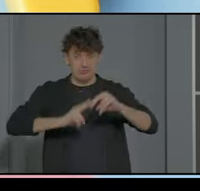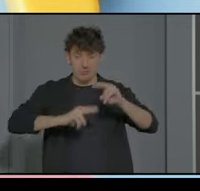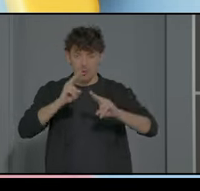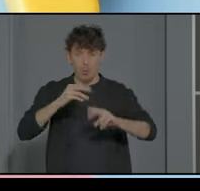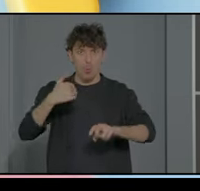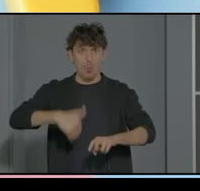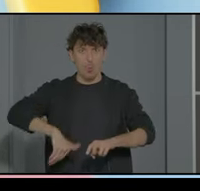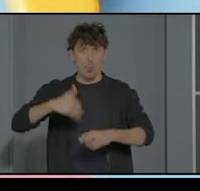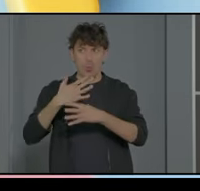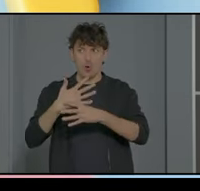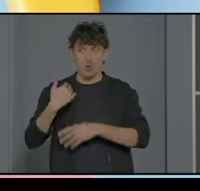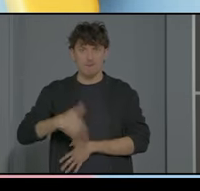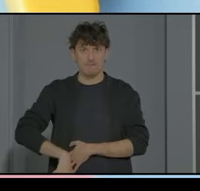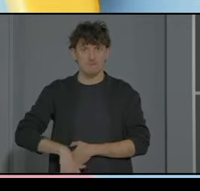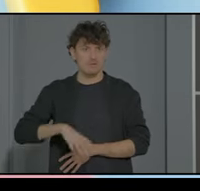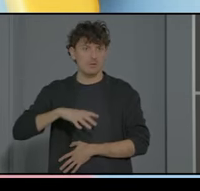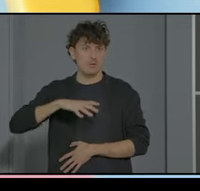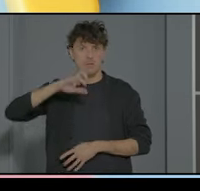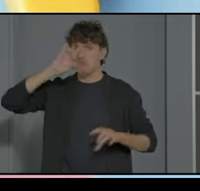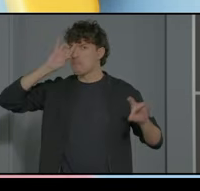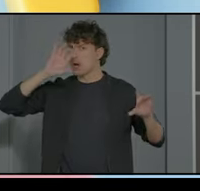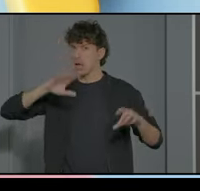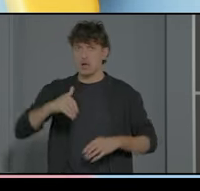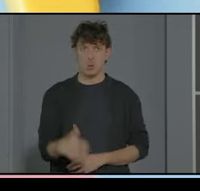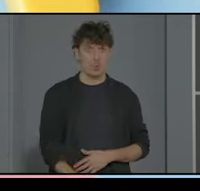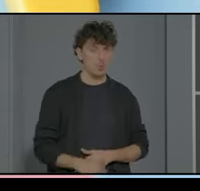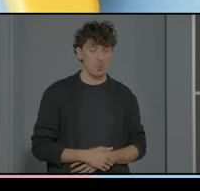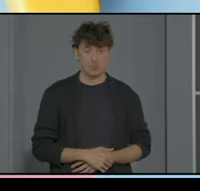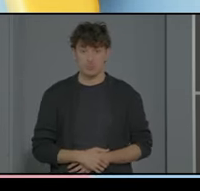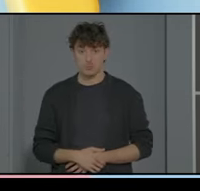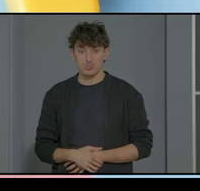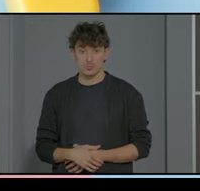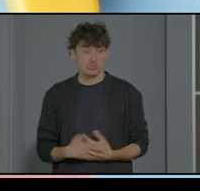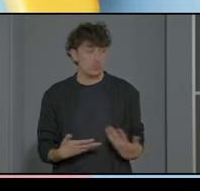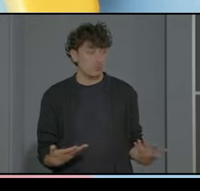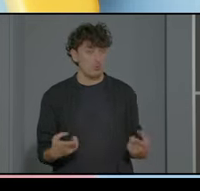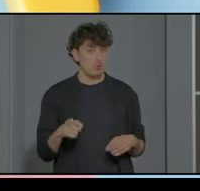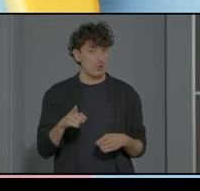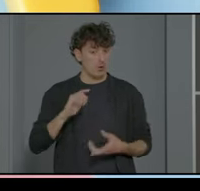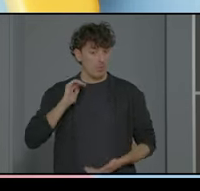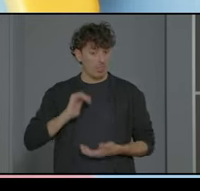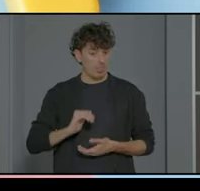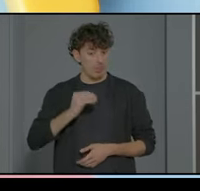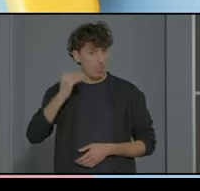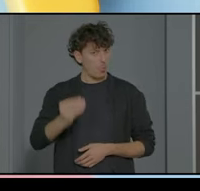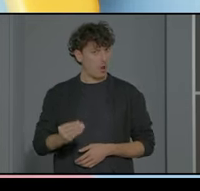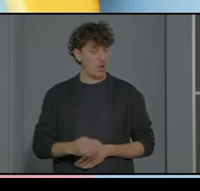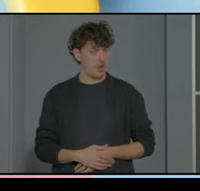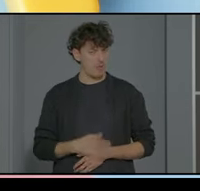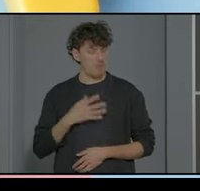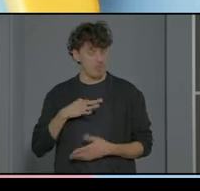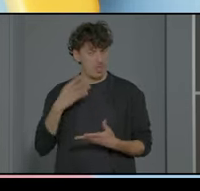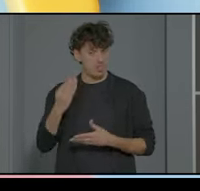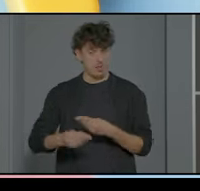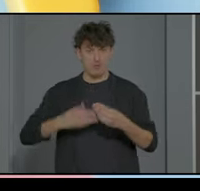básicamente ha alucinado ¿por qué? porque hemos dicho bueno ¿por qué van a hacer todos lo mismo? él tiene una capacidad muy buena para hacerlo ha